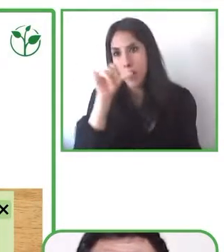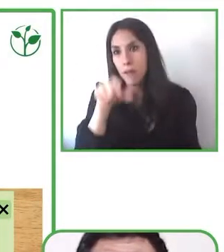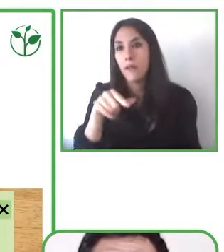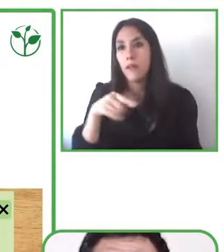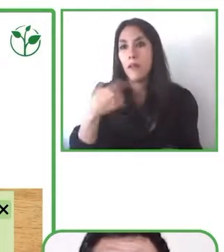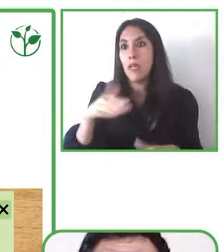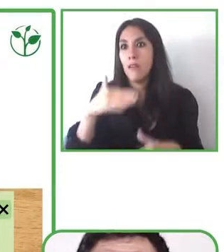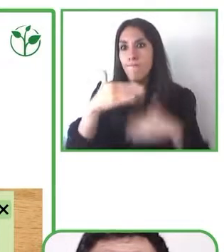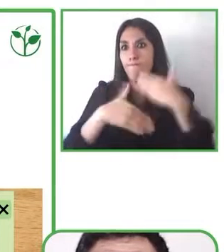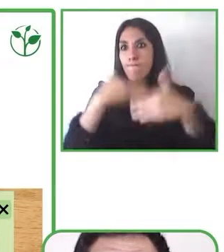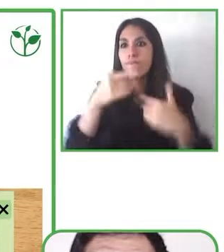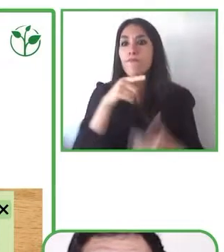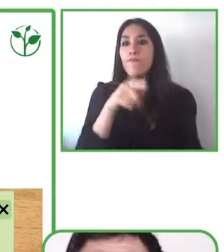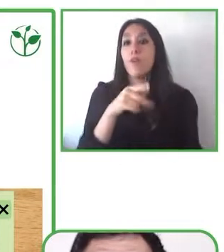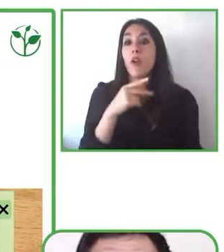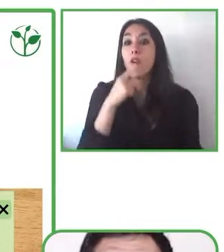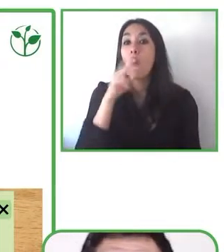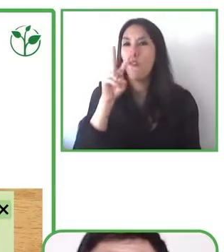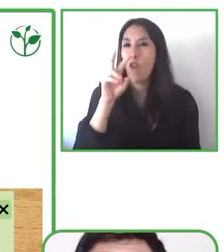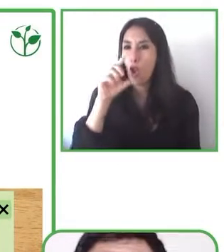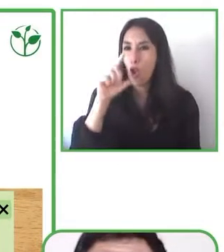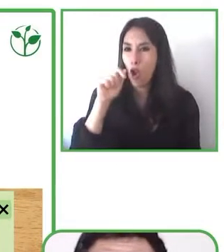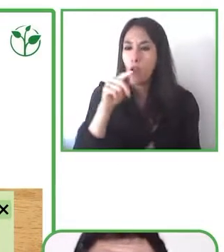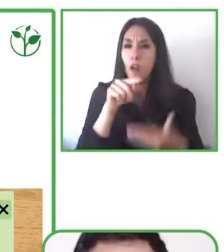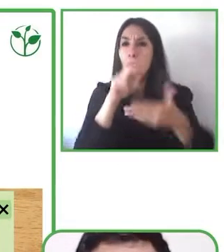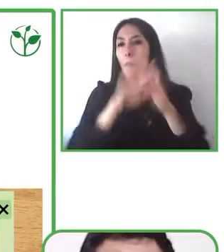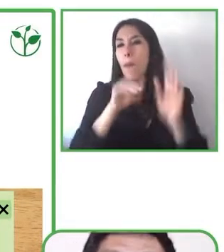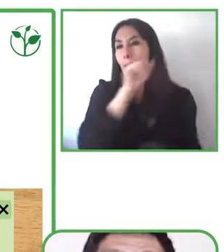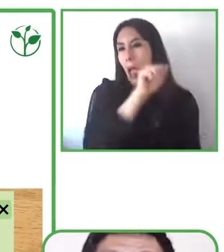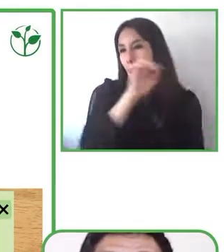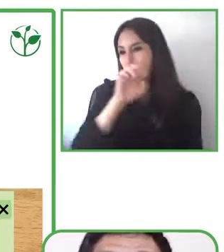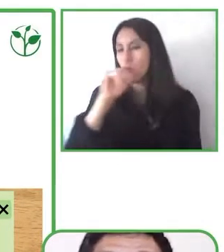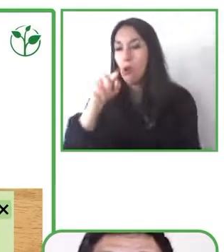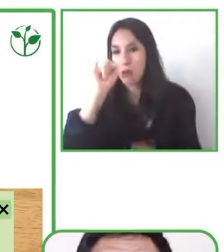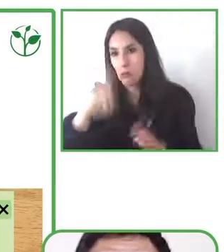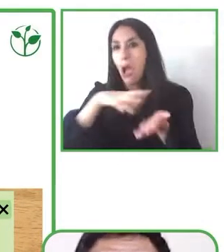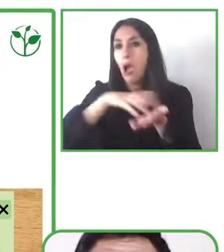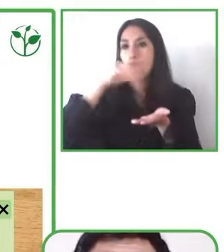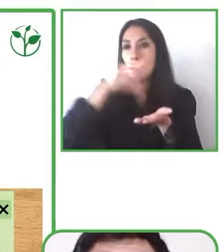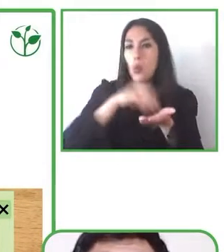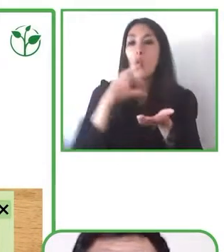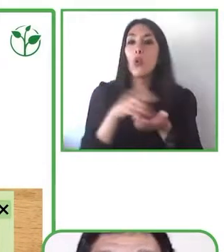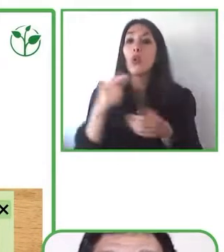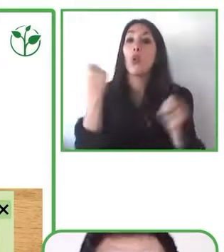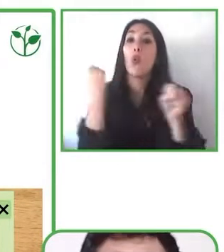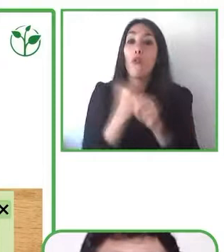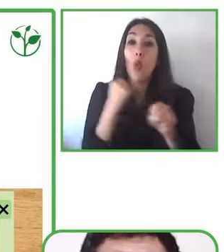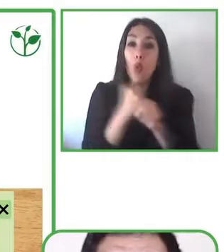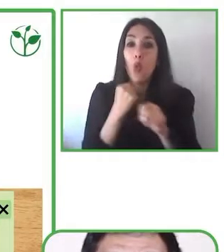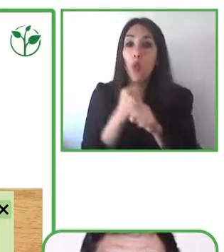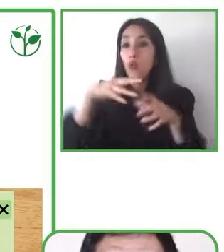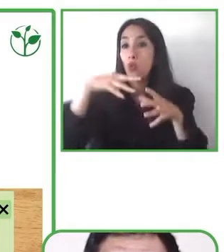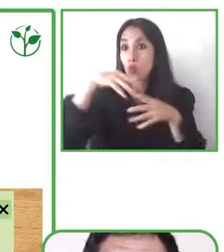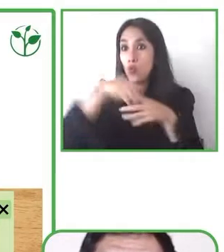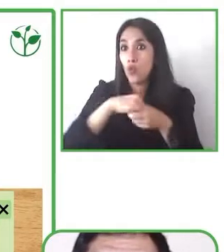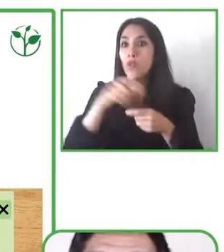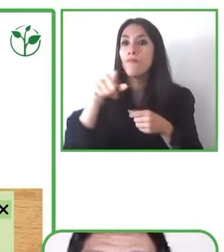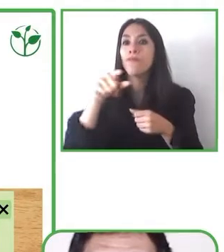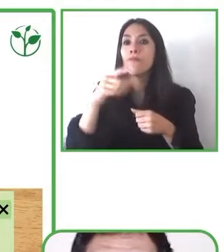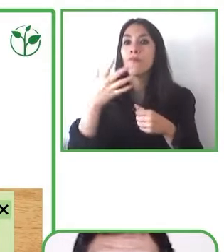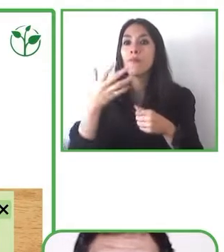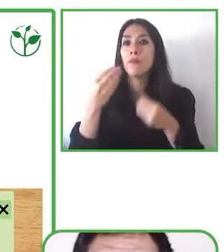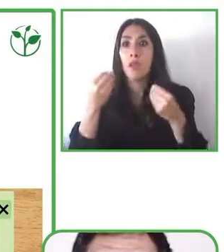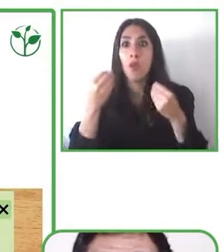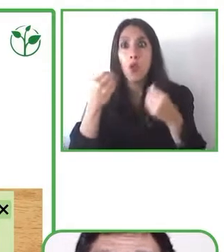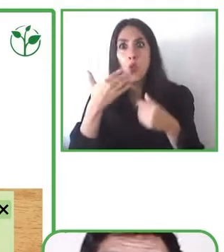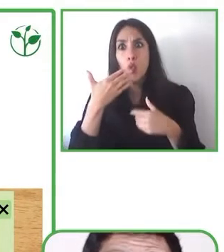entonces podemos trabajar a través de este software que tiene la posibilidad de ser sumamente flexible y adaptable entonces a las